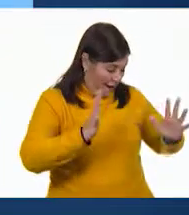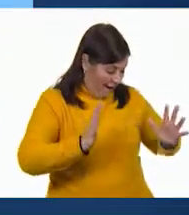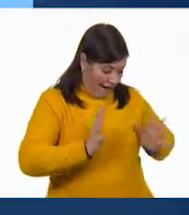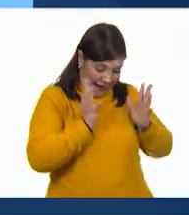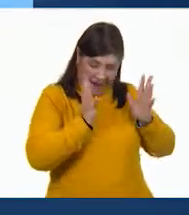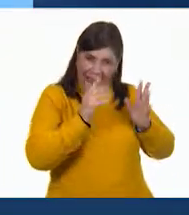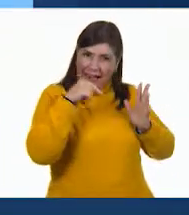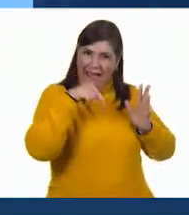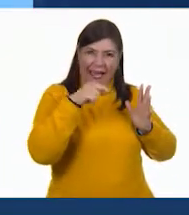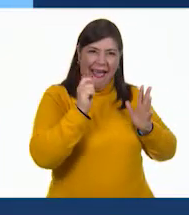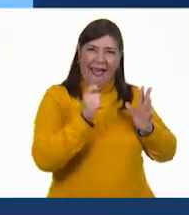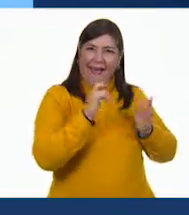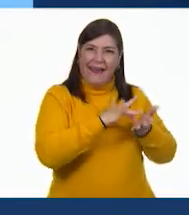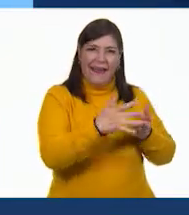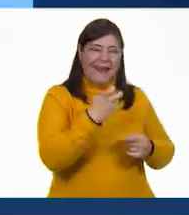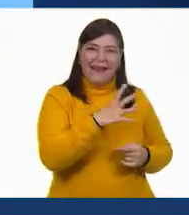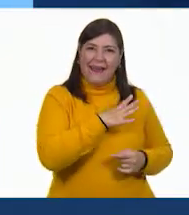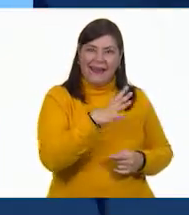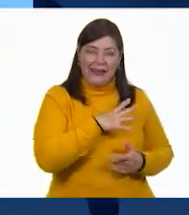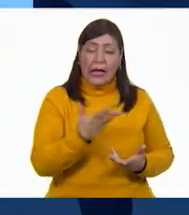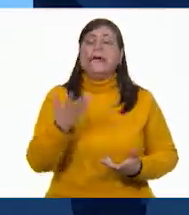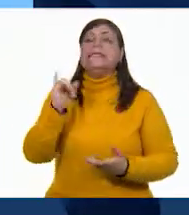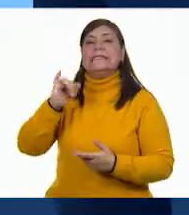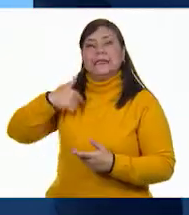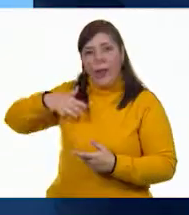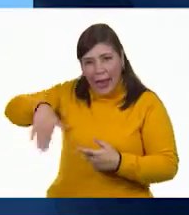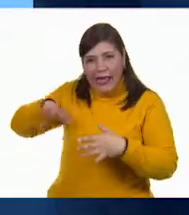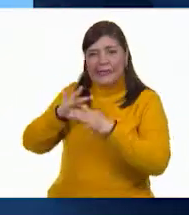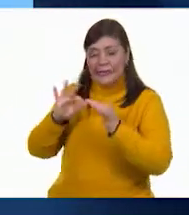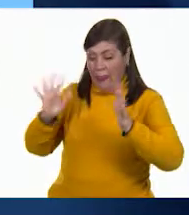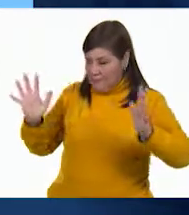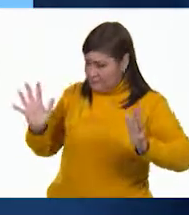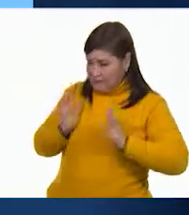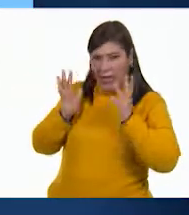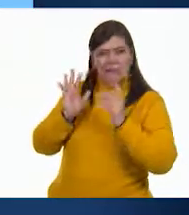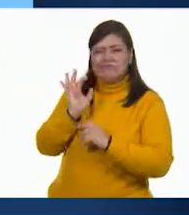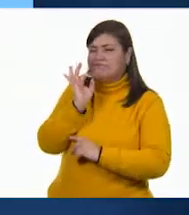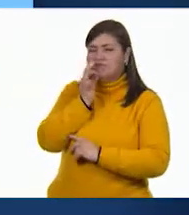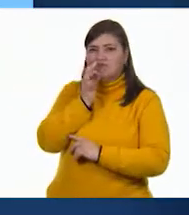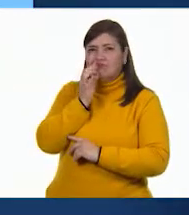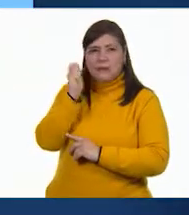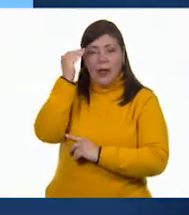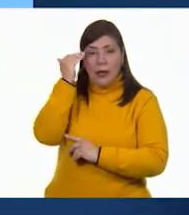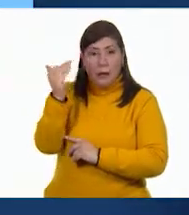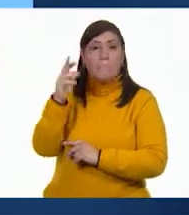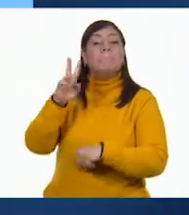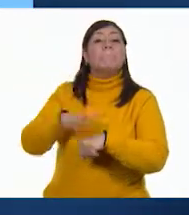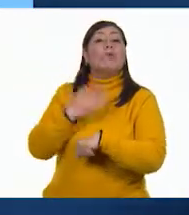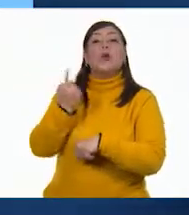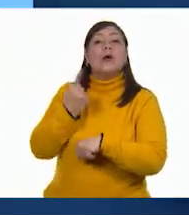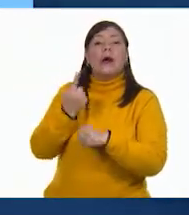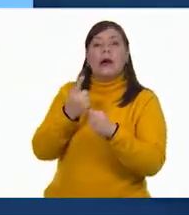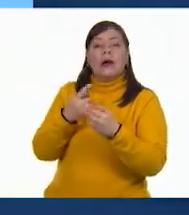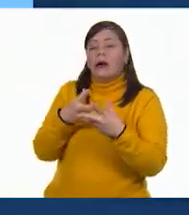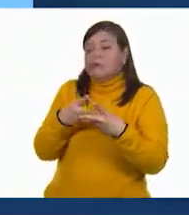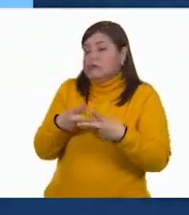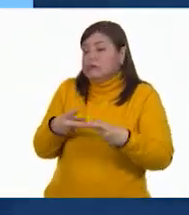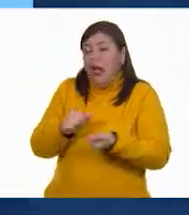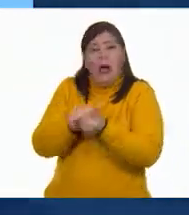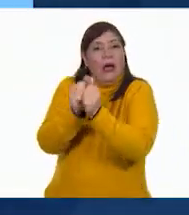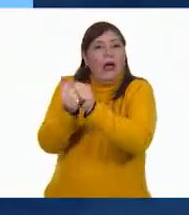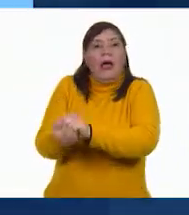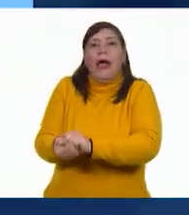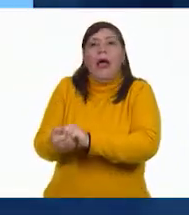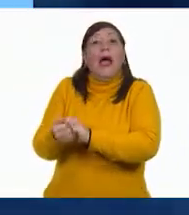él. Sí, que como decía antes, duran muy poquito. Y eso es porque rápidamente se convierte en